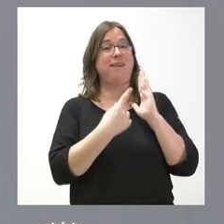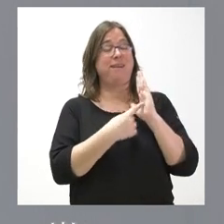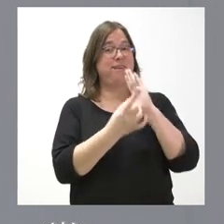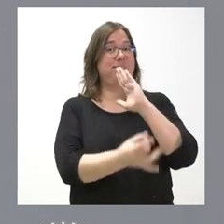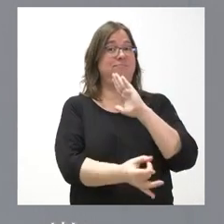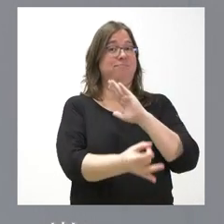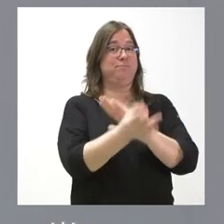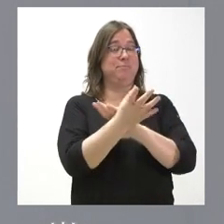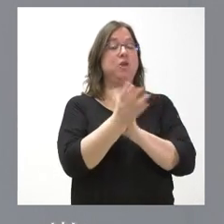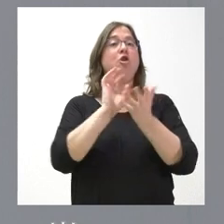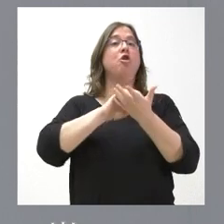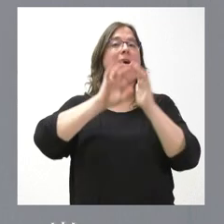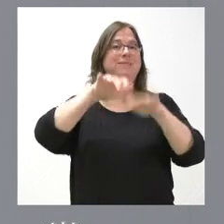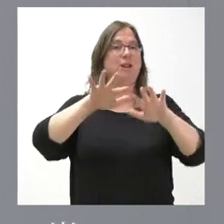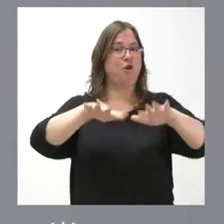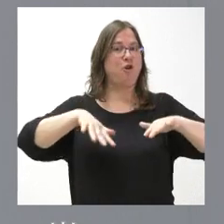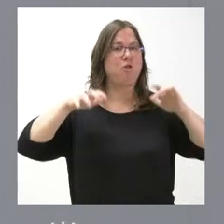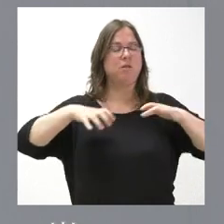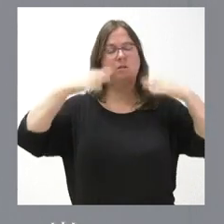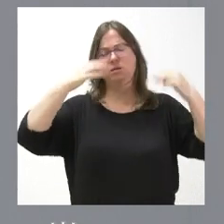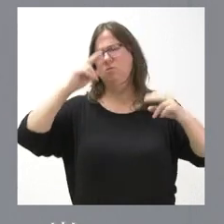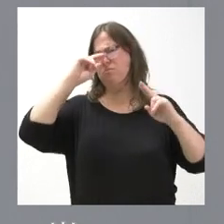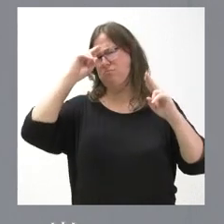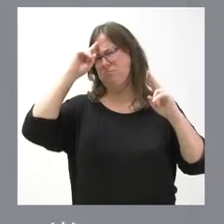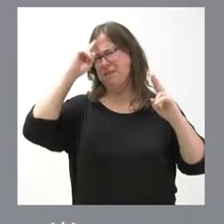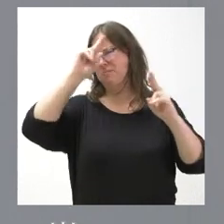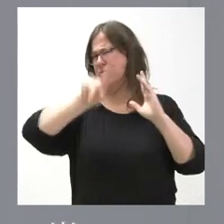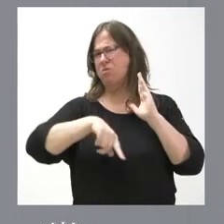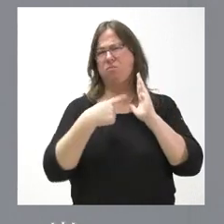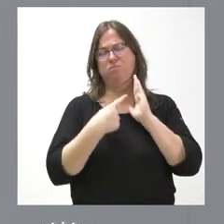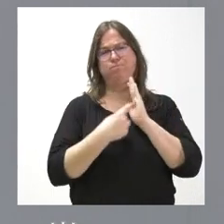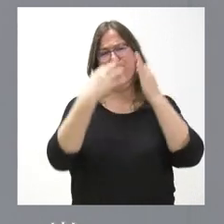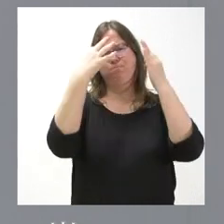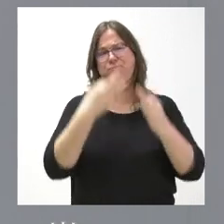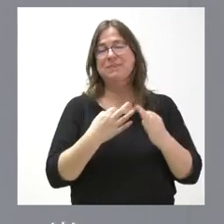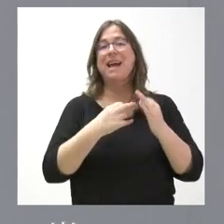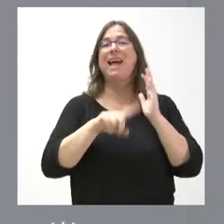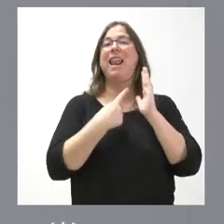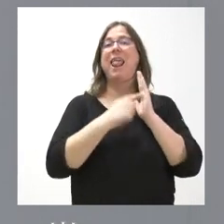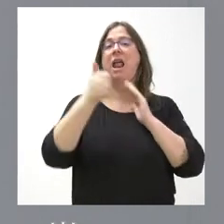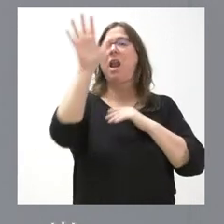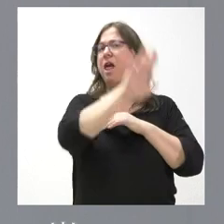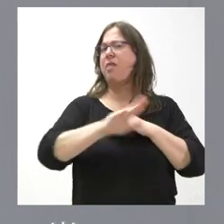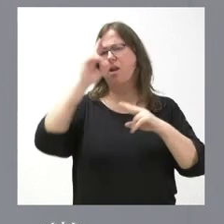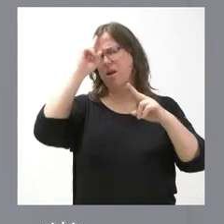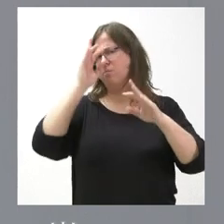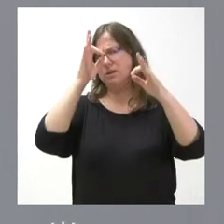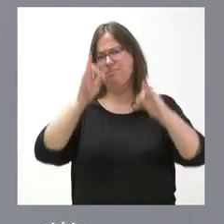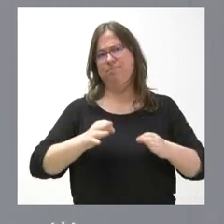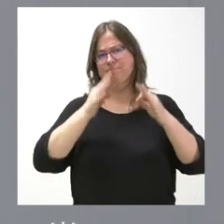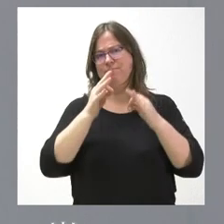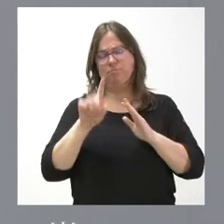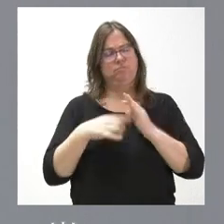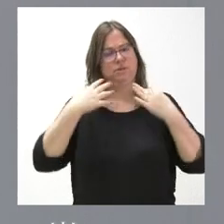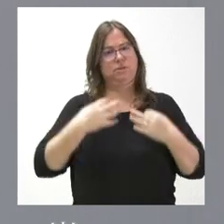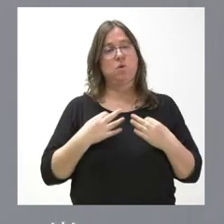de las Cortes de Castilla y León va a ser una ley plenamente respetuosa con las leyes nacionales que son objeto de referencia y muy particularmente